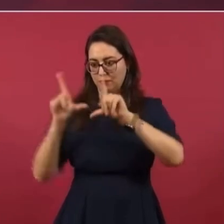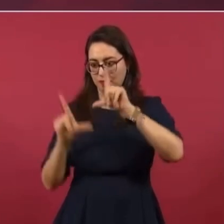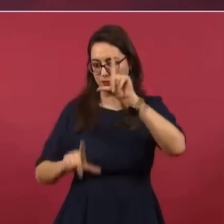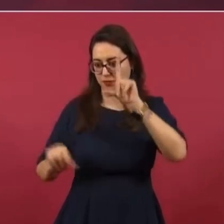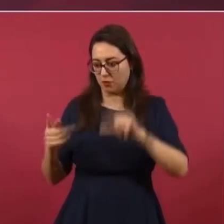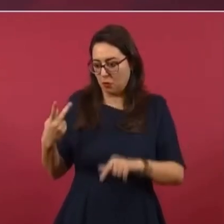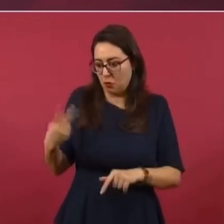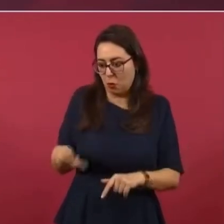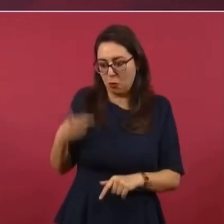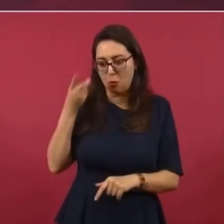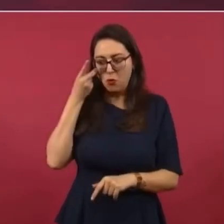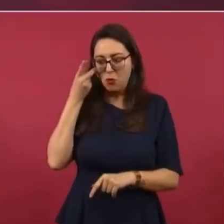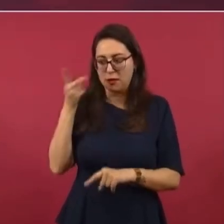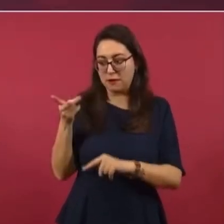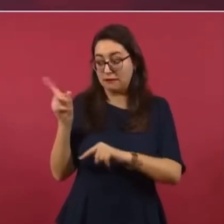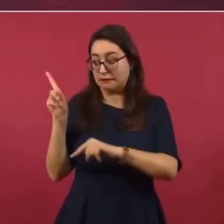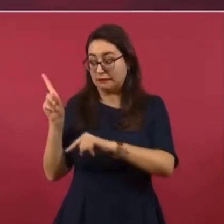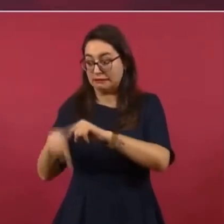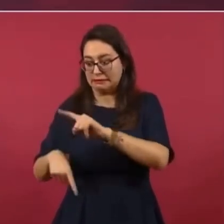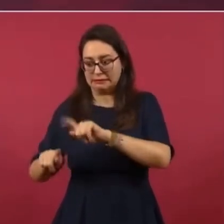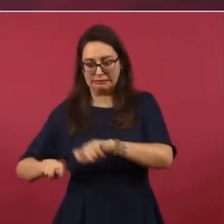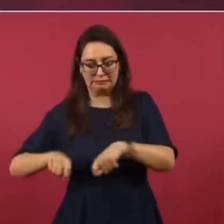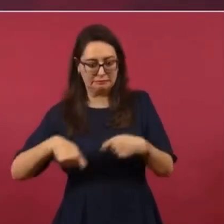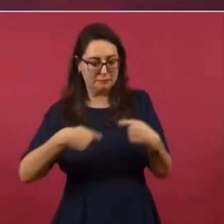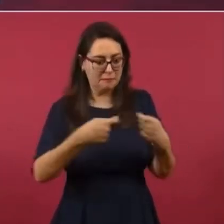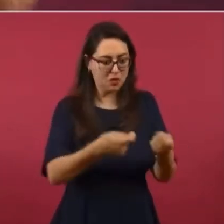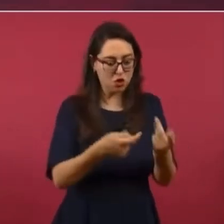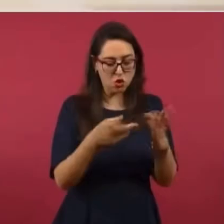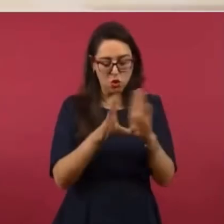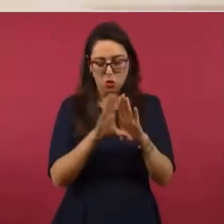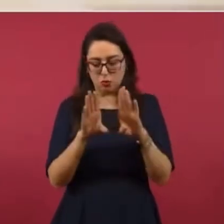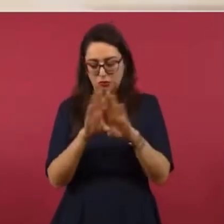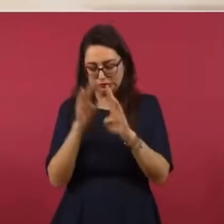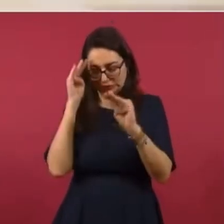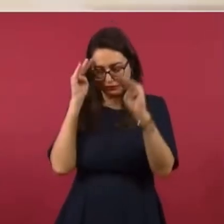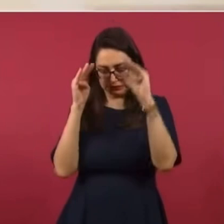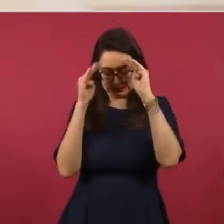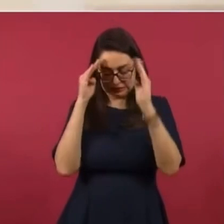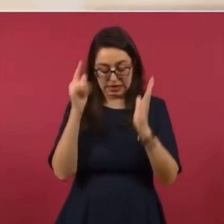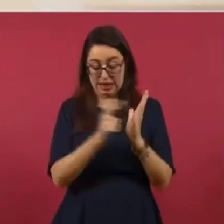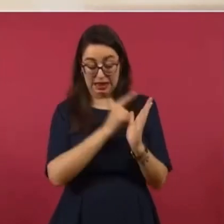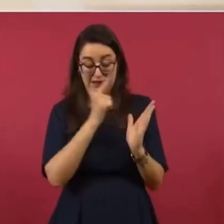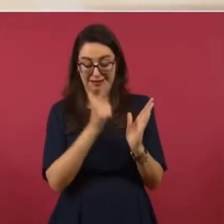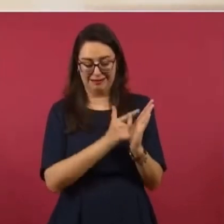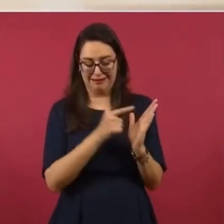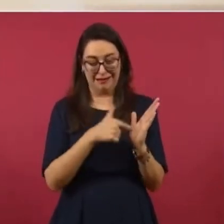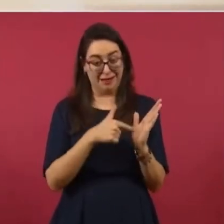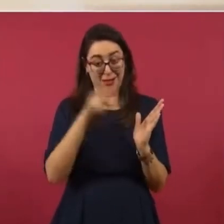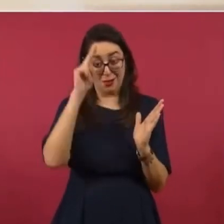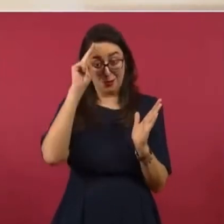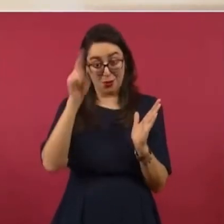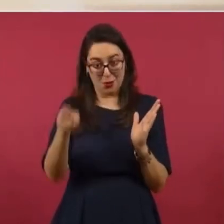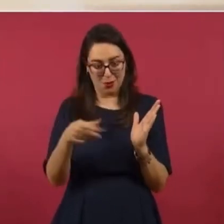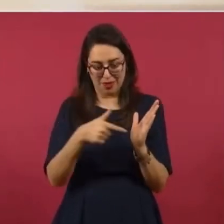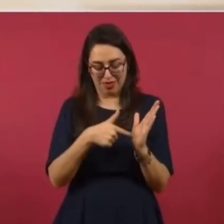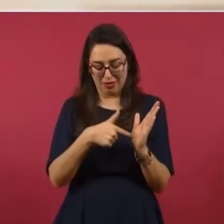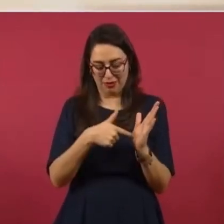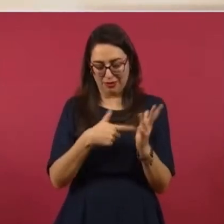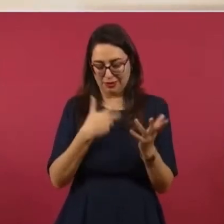Entonces, lanzaban convocatorias